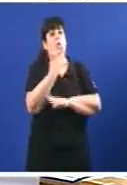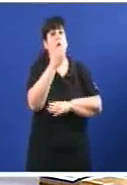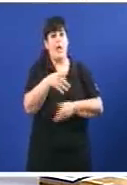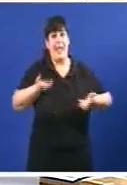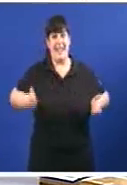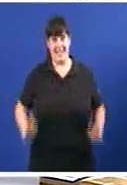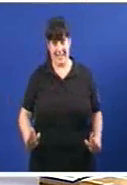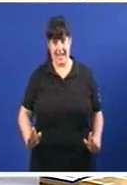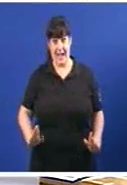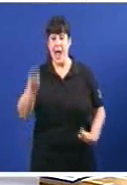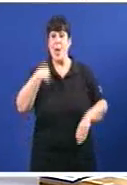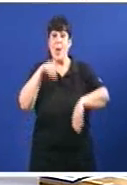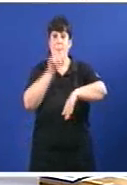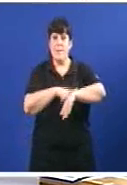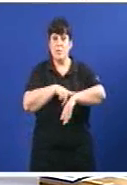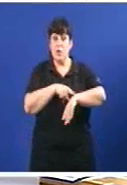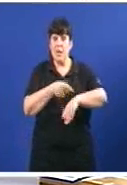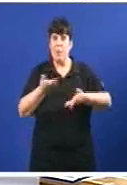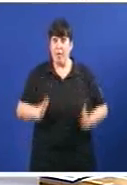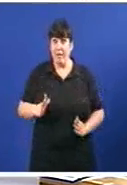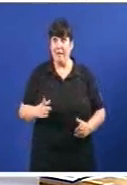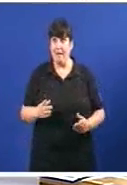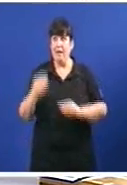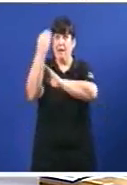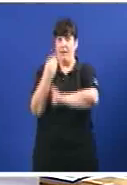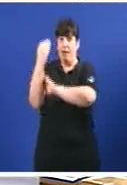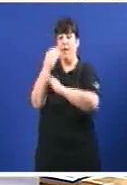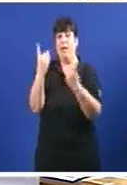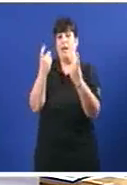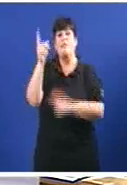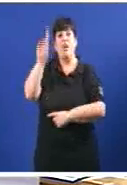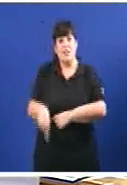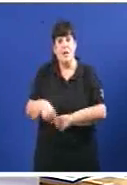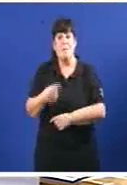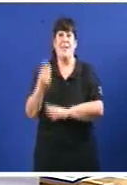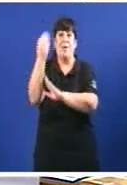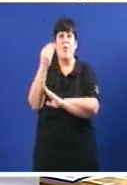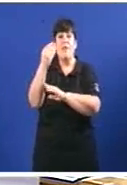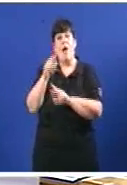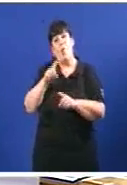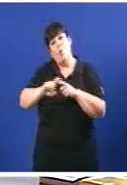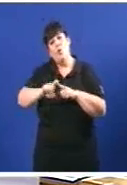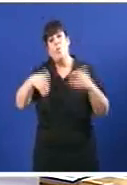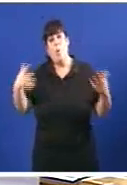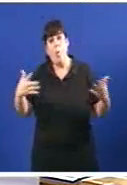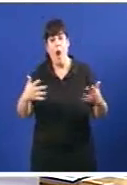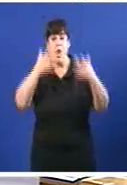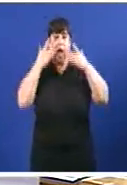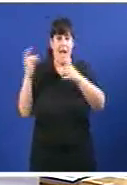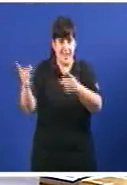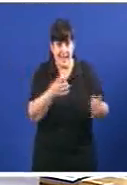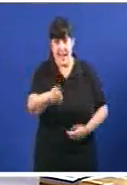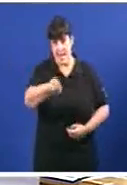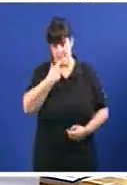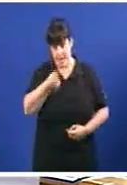precisaba cuidados continuos que os cuidados eran para a xuda no desplazamento, para a xene, para comer para a toma de medicamentos,